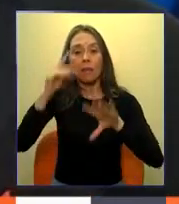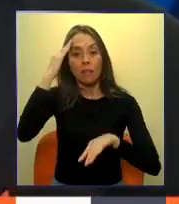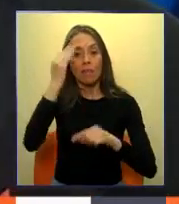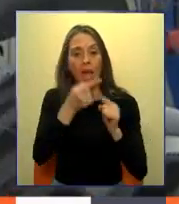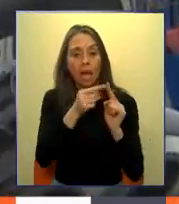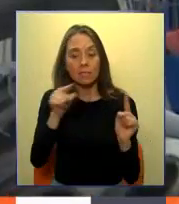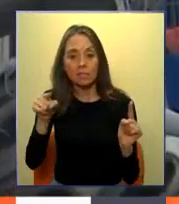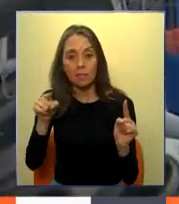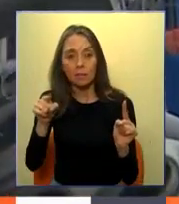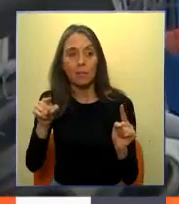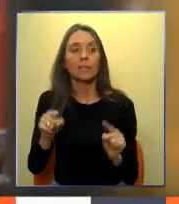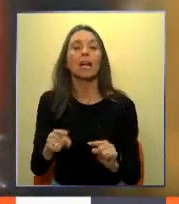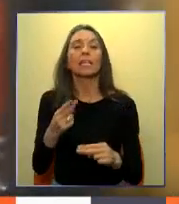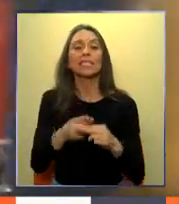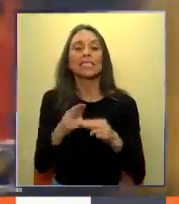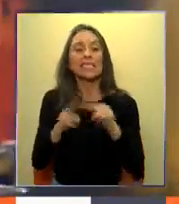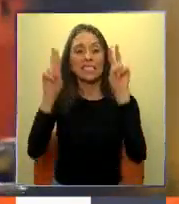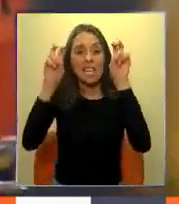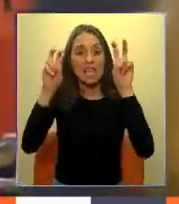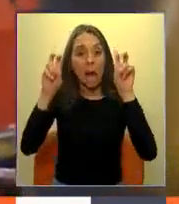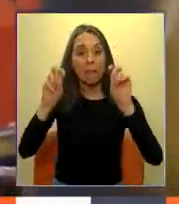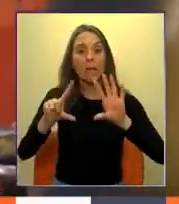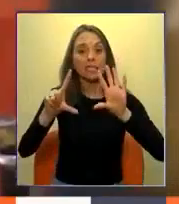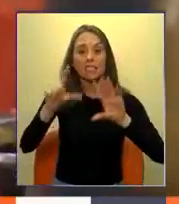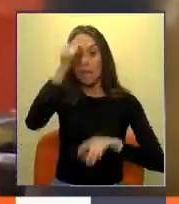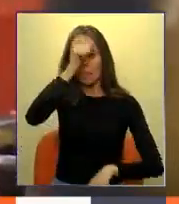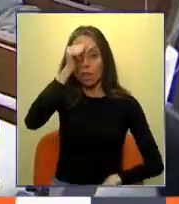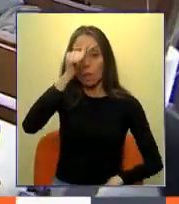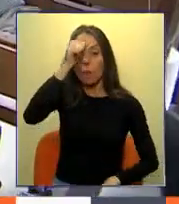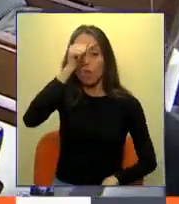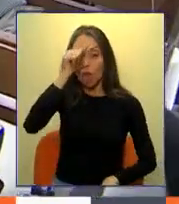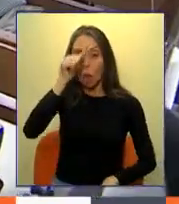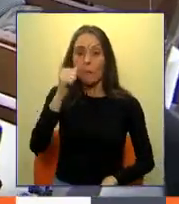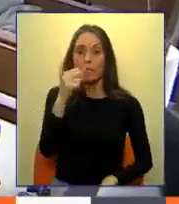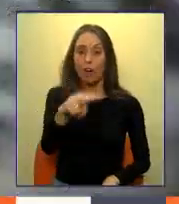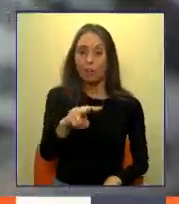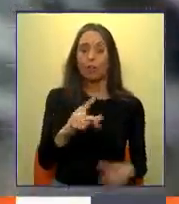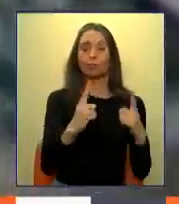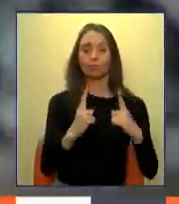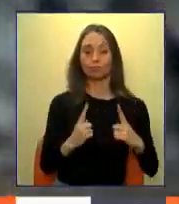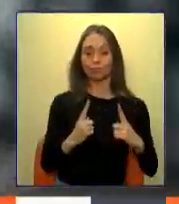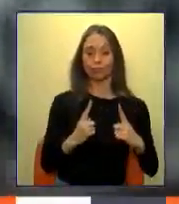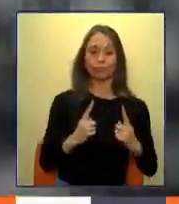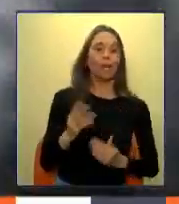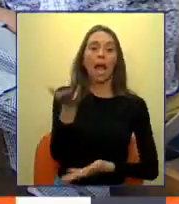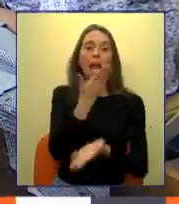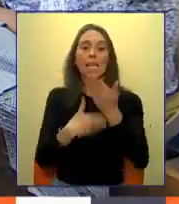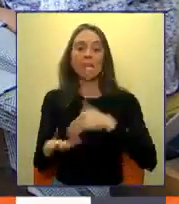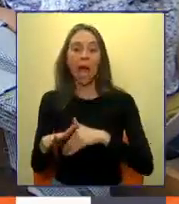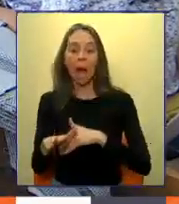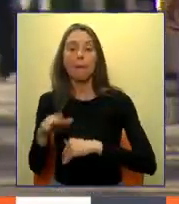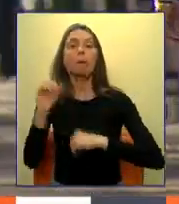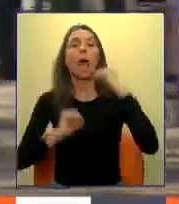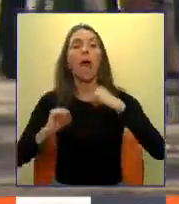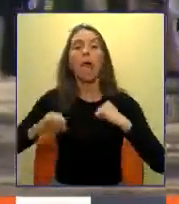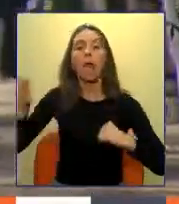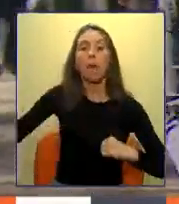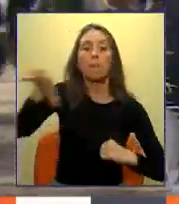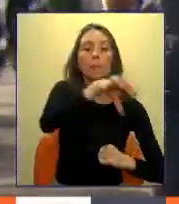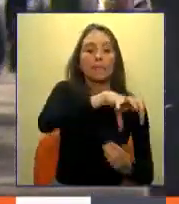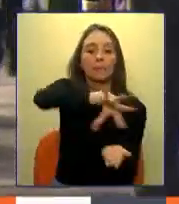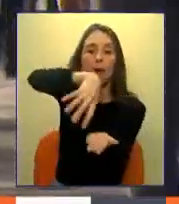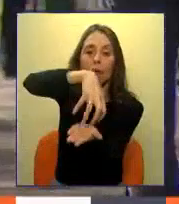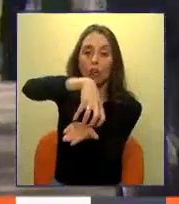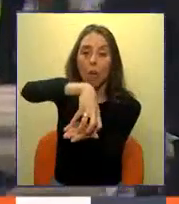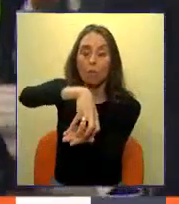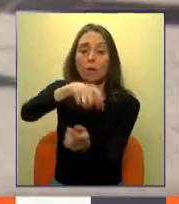como nombre Siete Domingos, porque el domingo, que le tocaría a cada trabajador, variaría por empresa y comuna. ¿En la calle